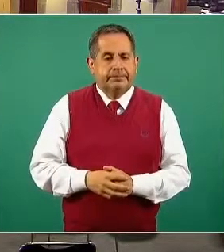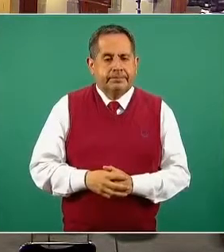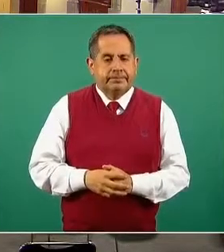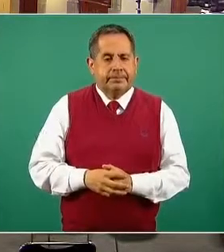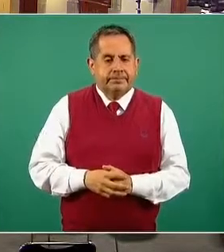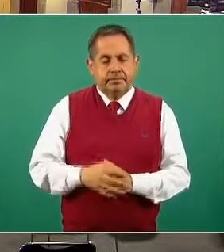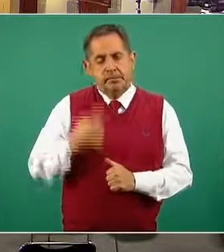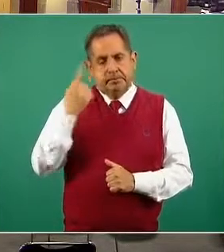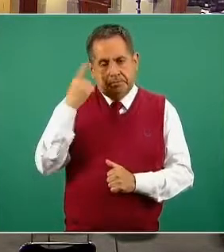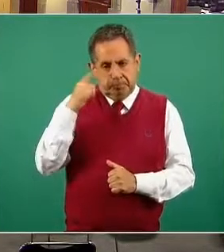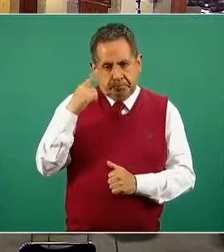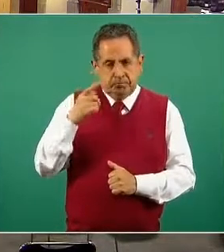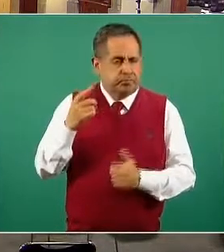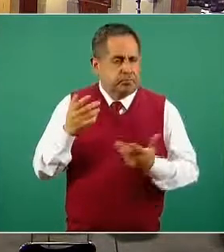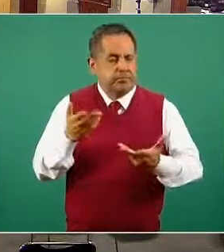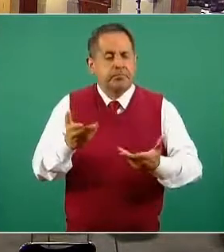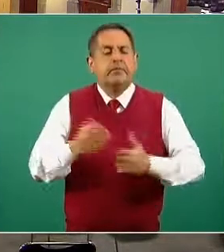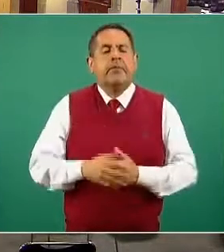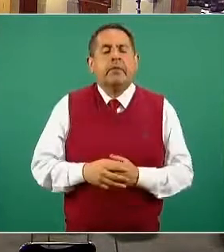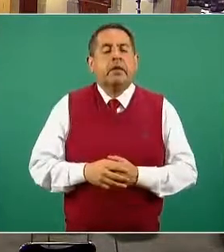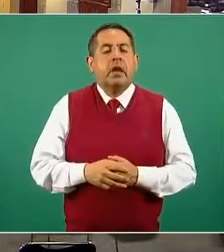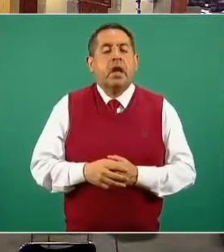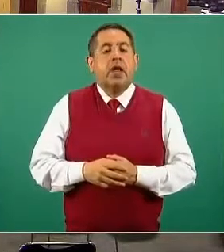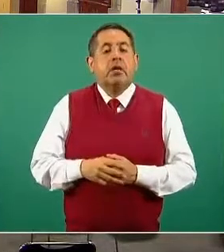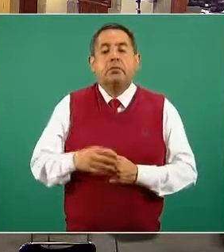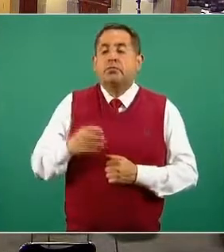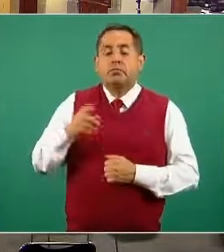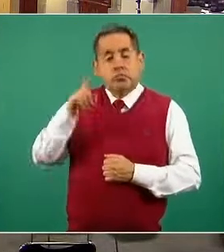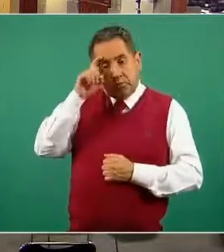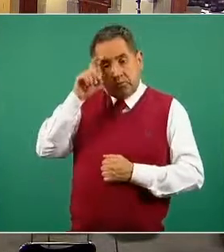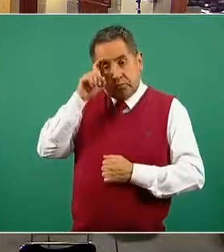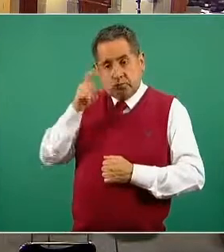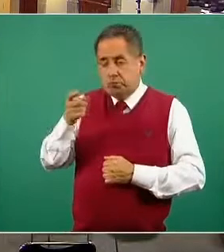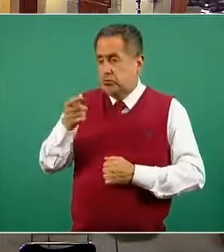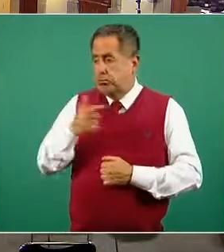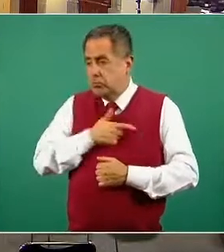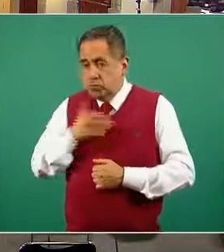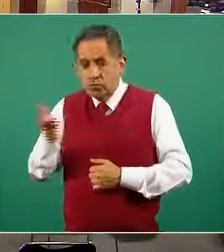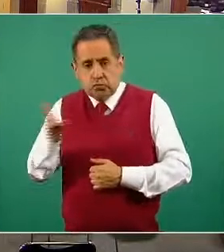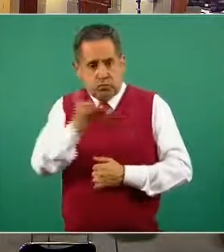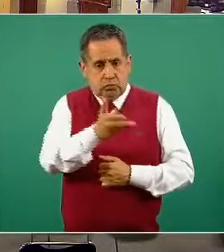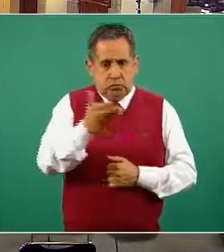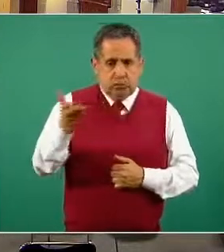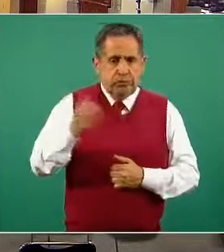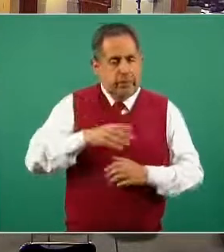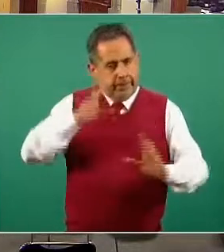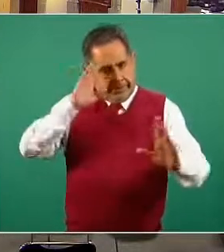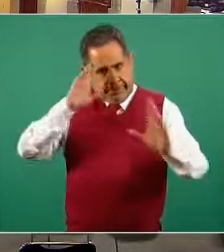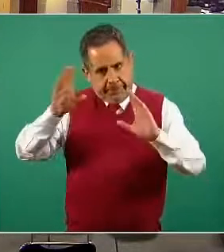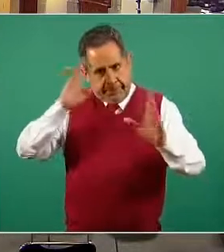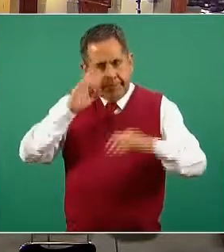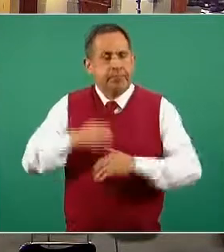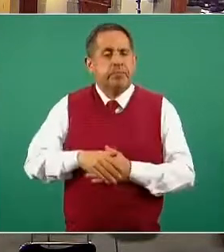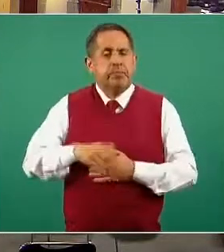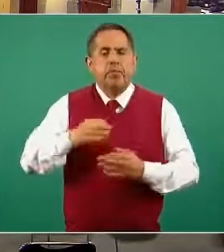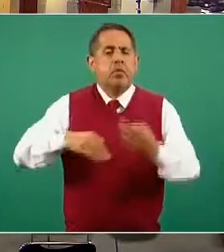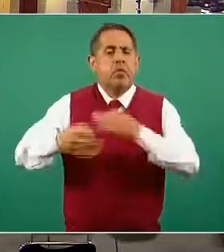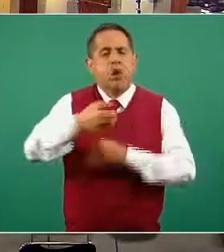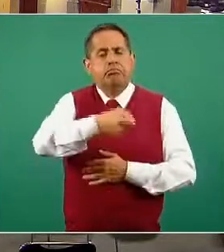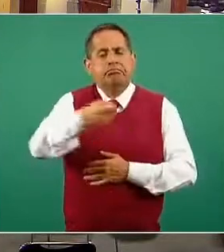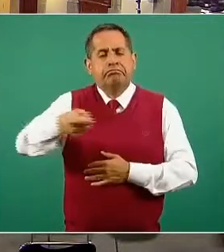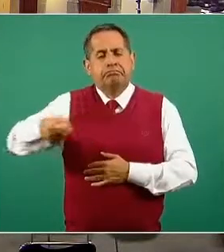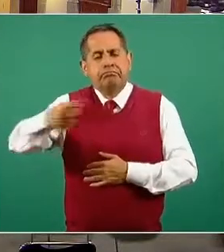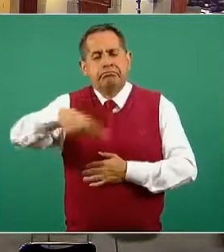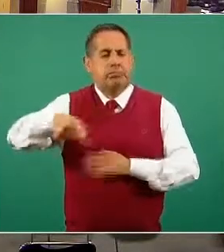Muchas gracias, doctora Lomía, doctora Carla Berdichewski y colegas que están allá. Saludo a todas las reporteras y